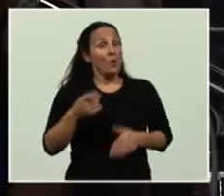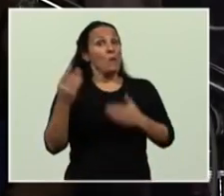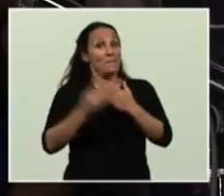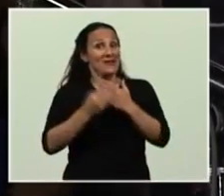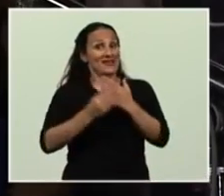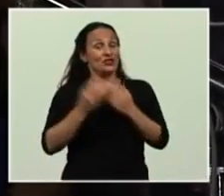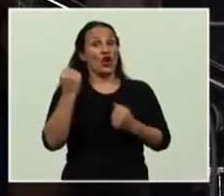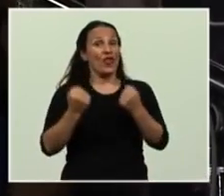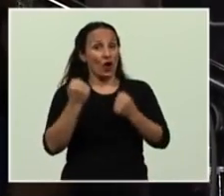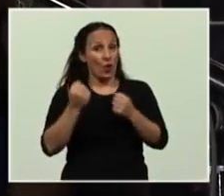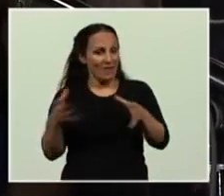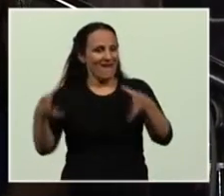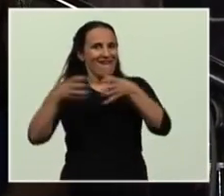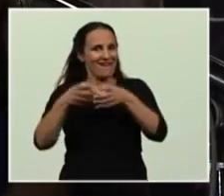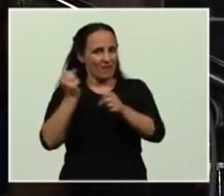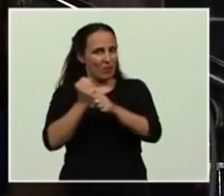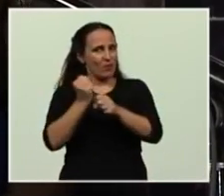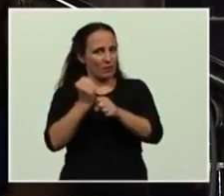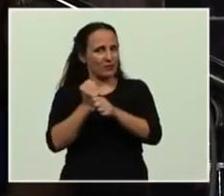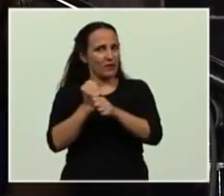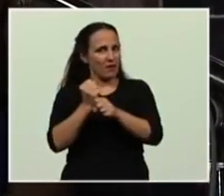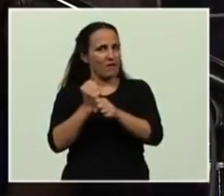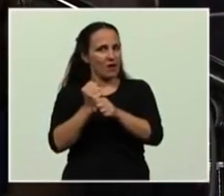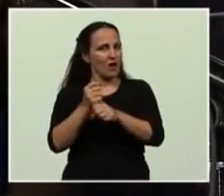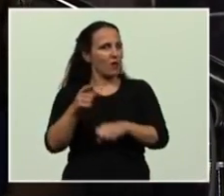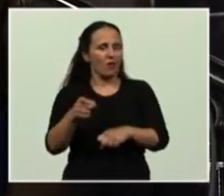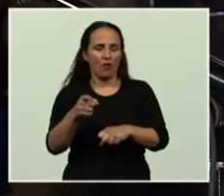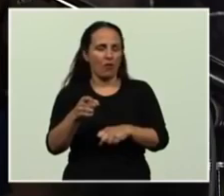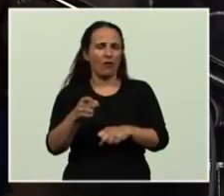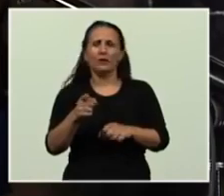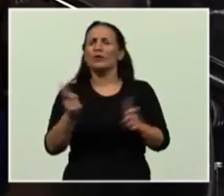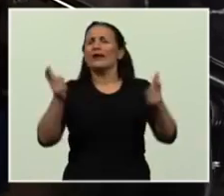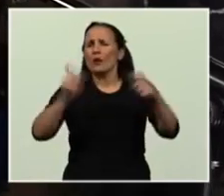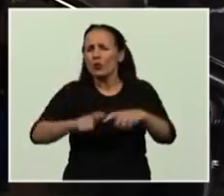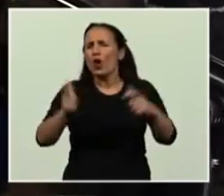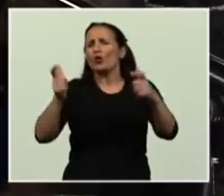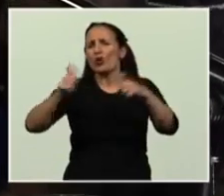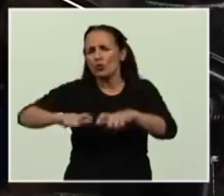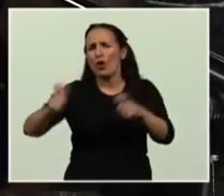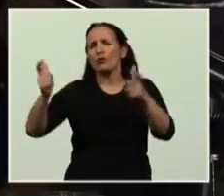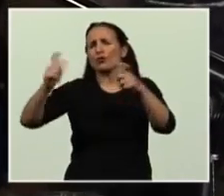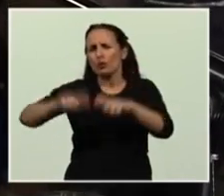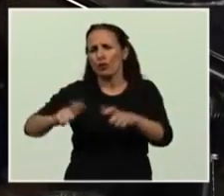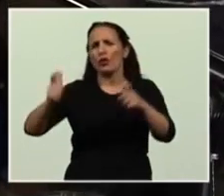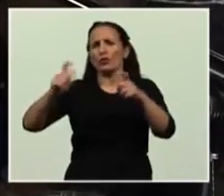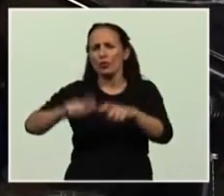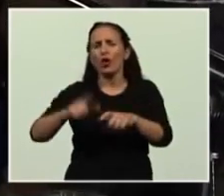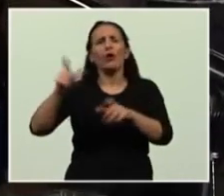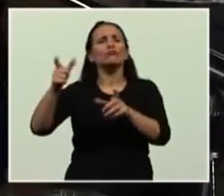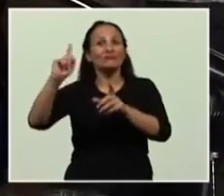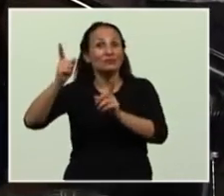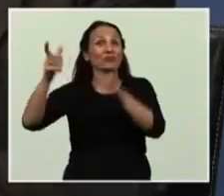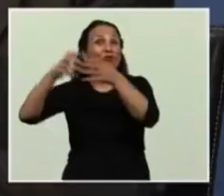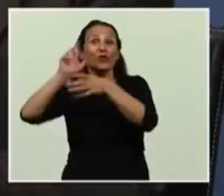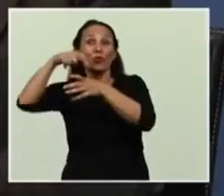de Economía y su equipo en diversas reuniones que mantuvo con los fondos